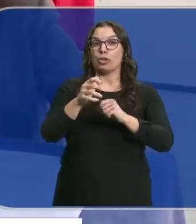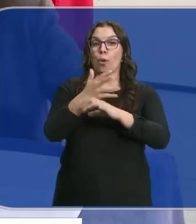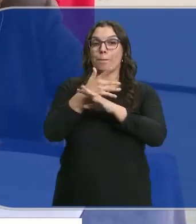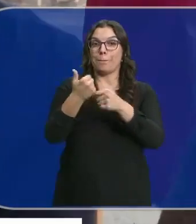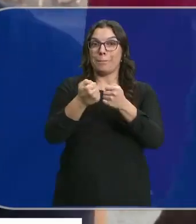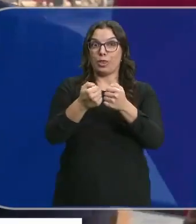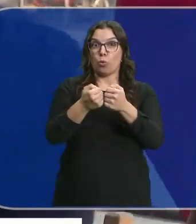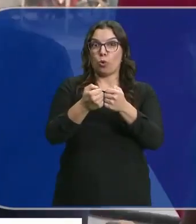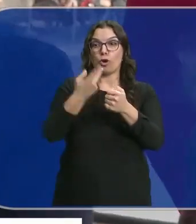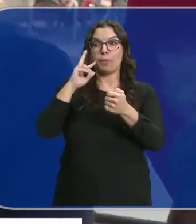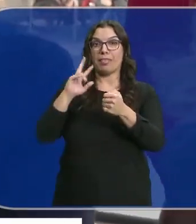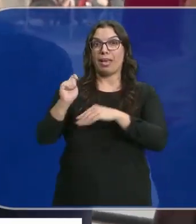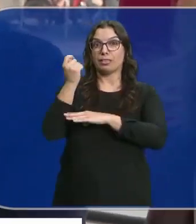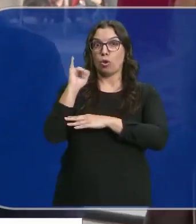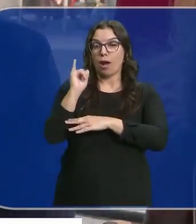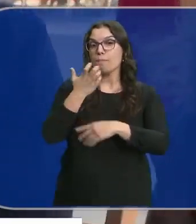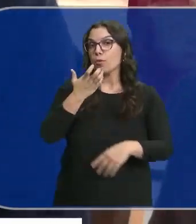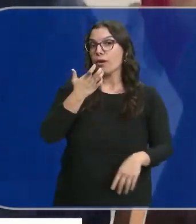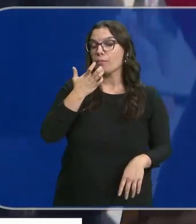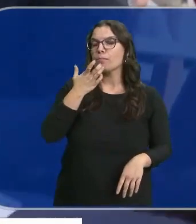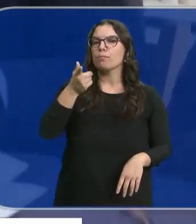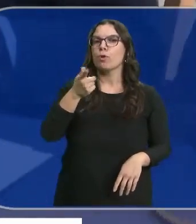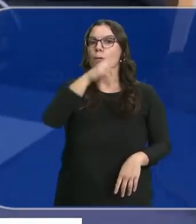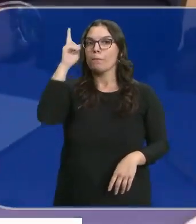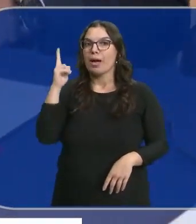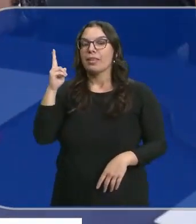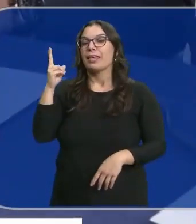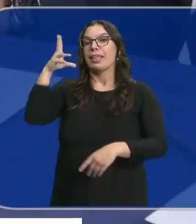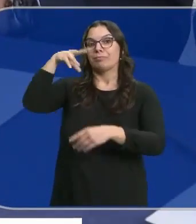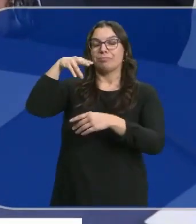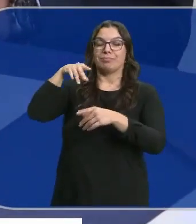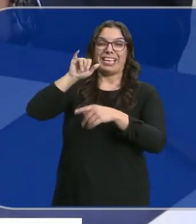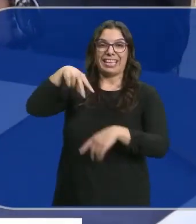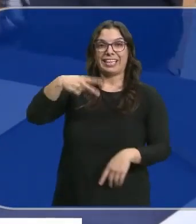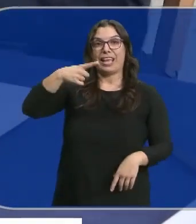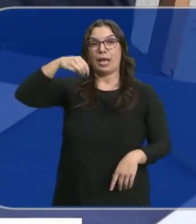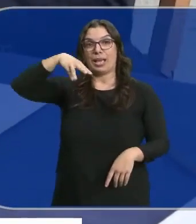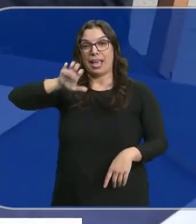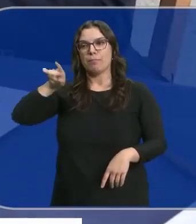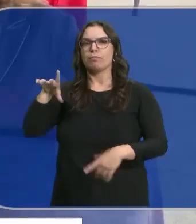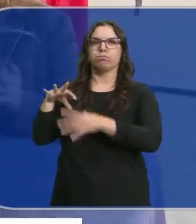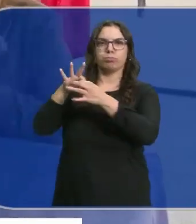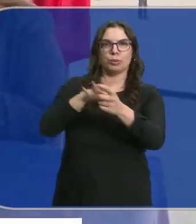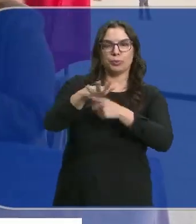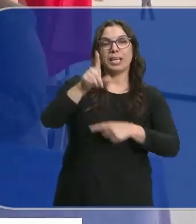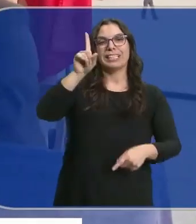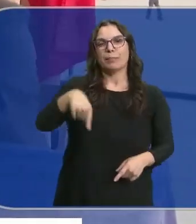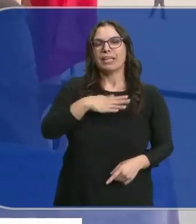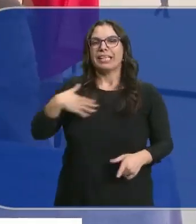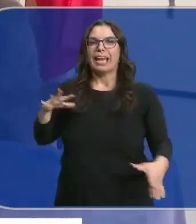aprovechando experiencias de éxito como por ejemplo el Madrid In Game. Además, lo que se trata es de establecer